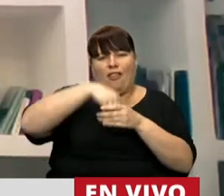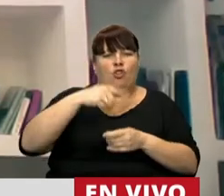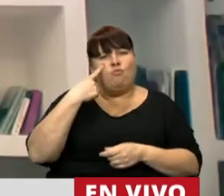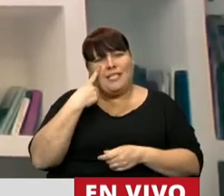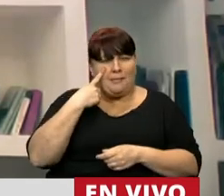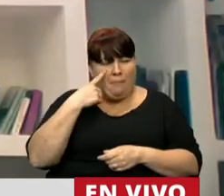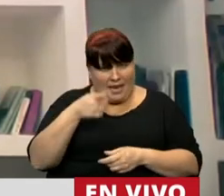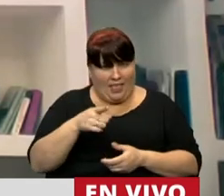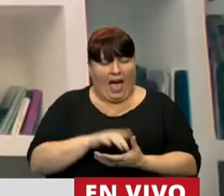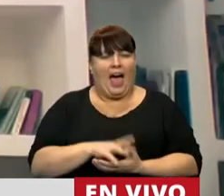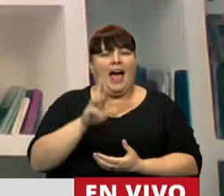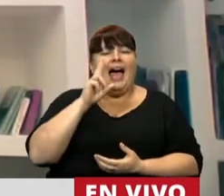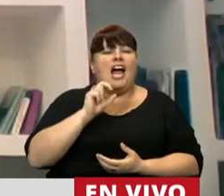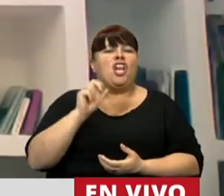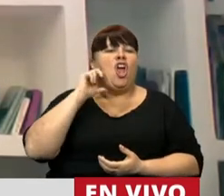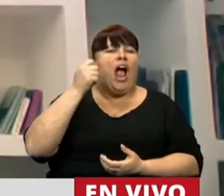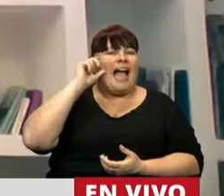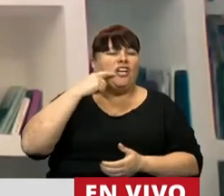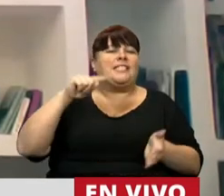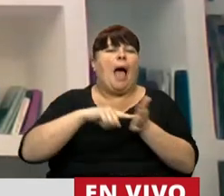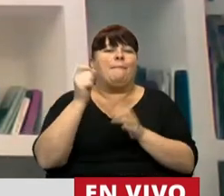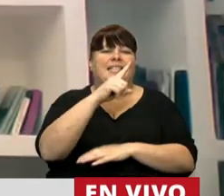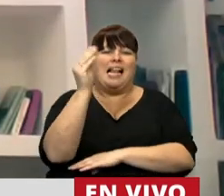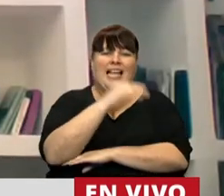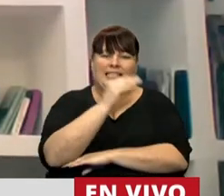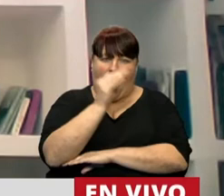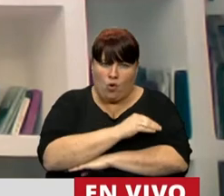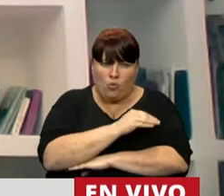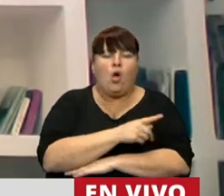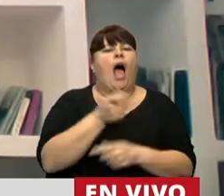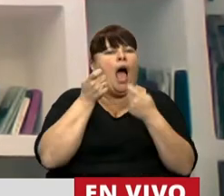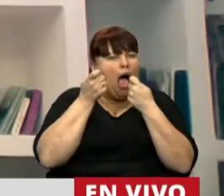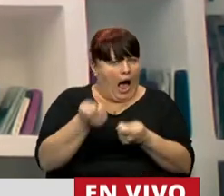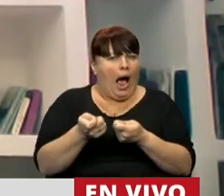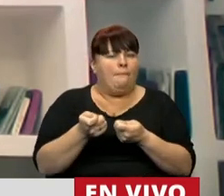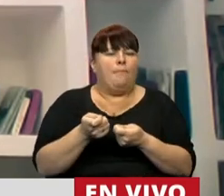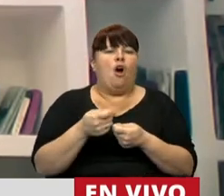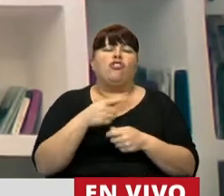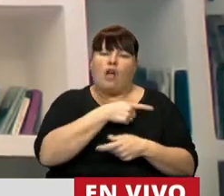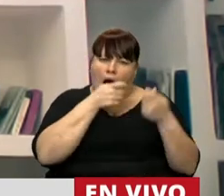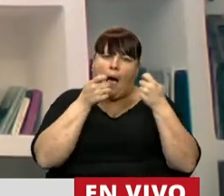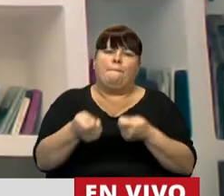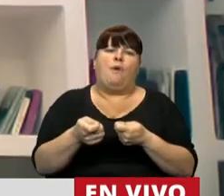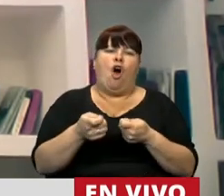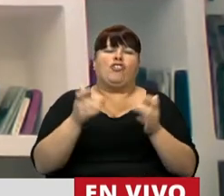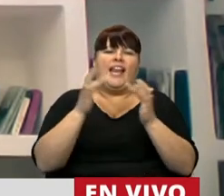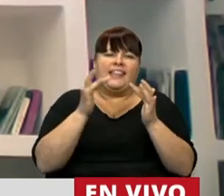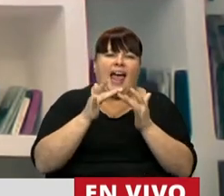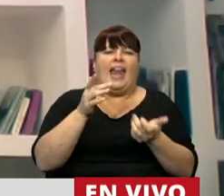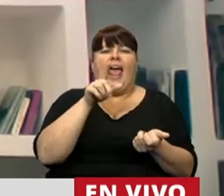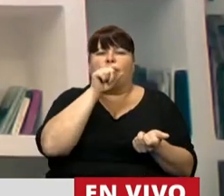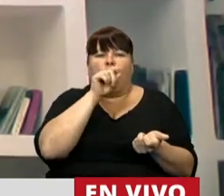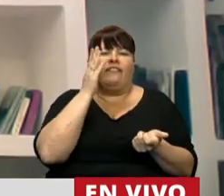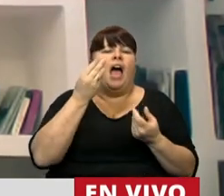de la Municipalidad de Río Vallejos, la capital de Santa Cruz, apoyan, le dan su apoyo a través de redes sociales